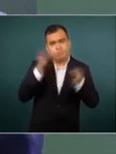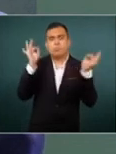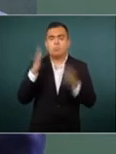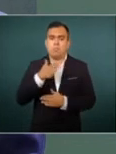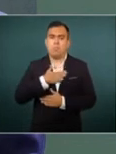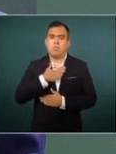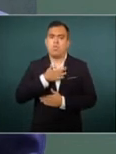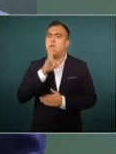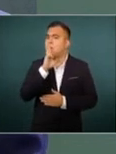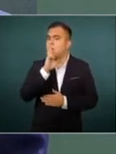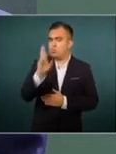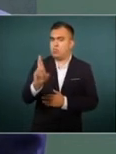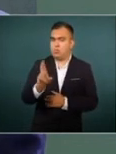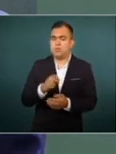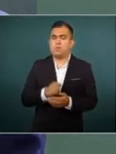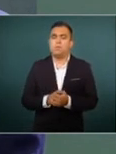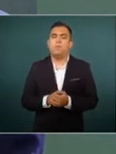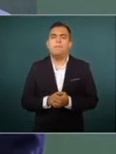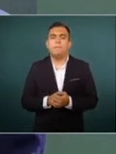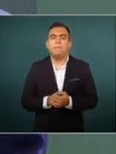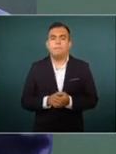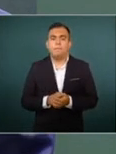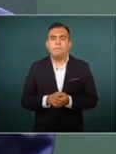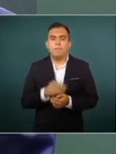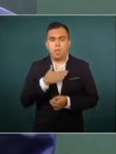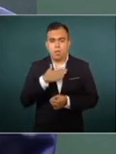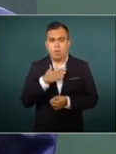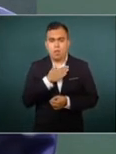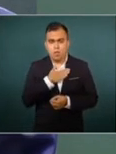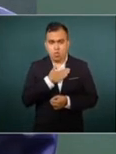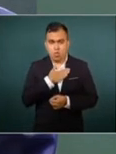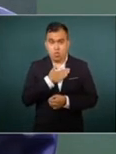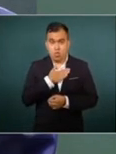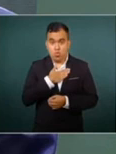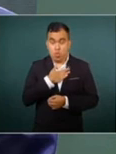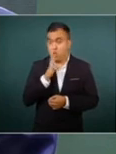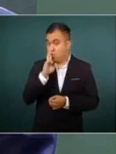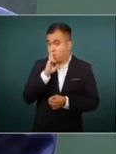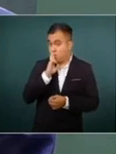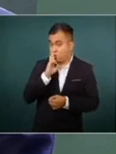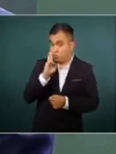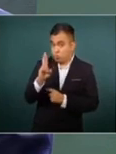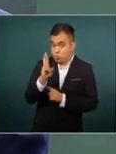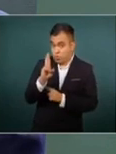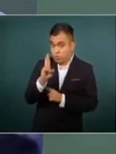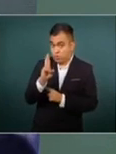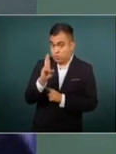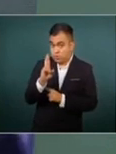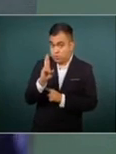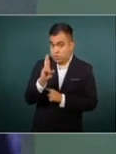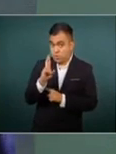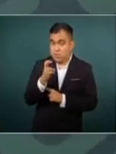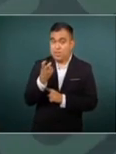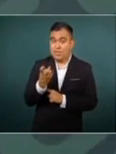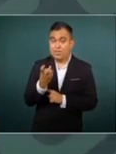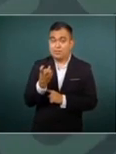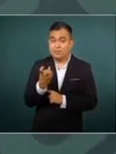ahora que yo respondo como se dice